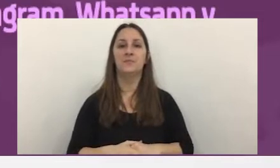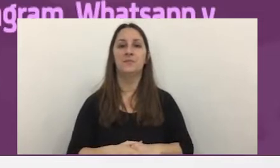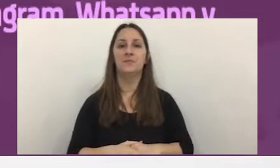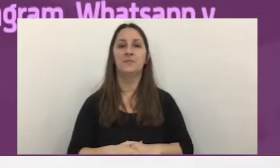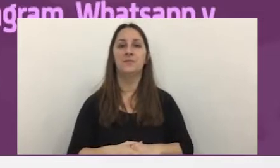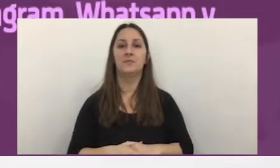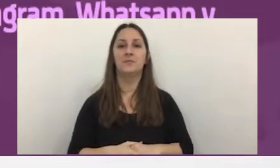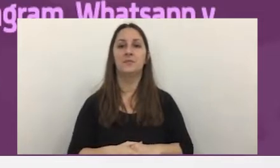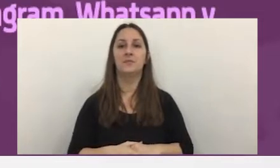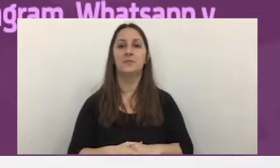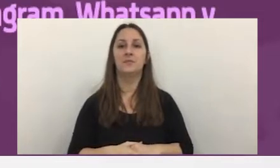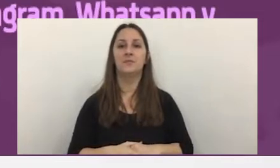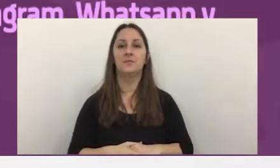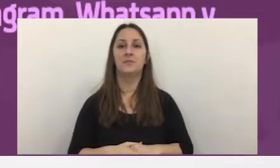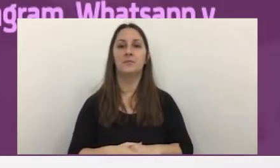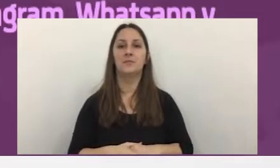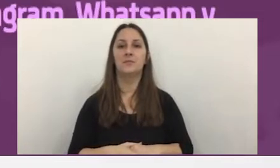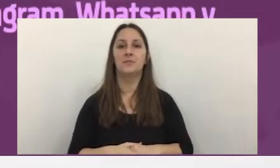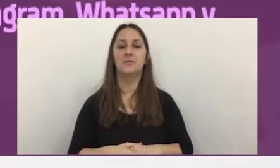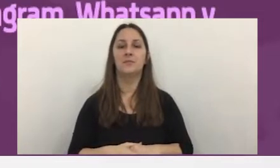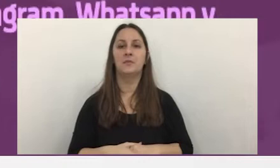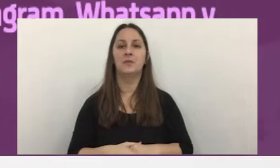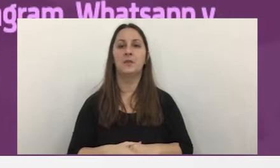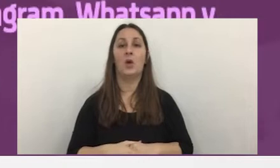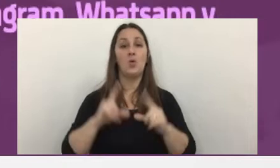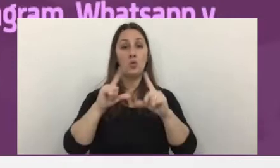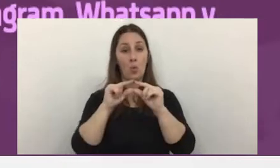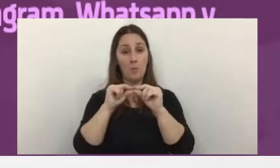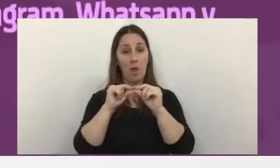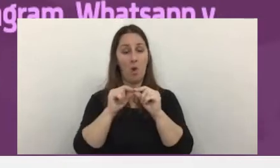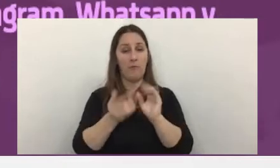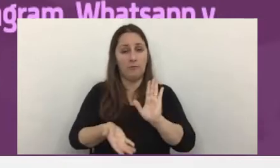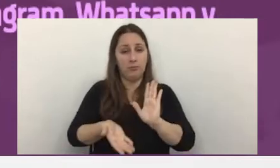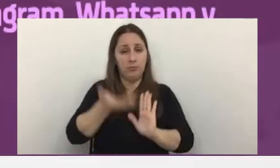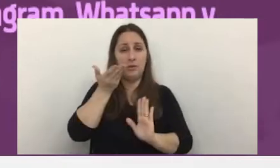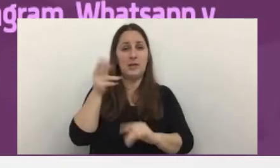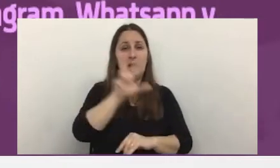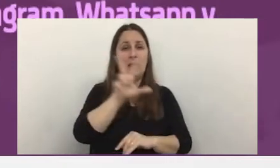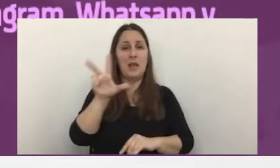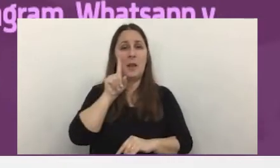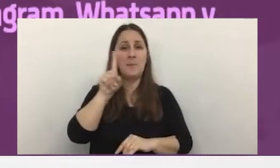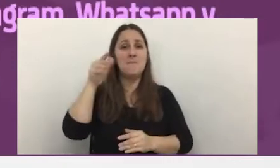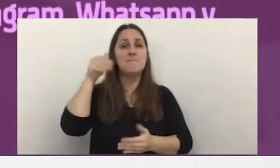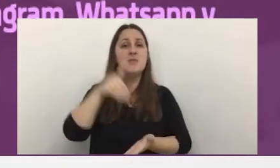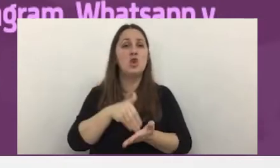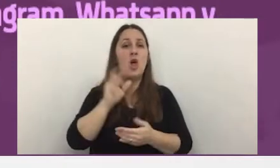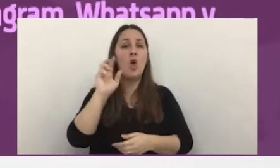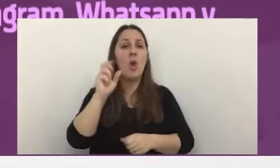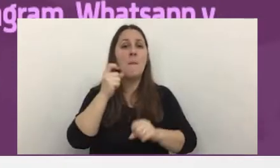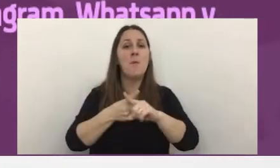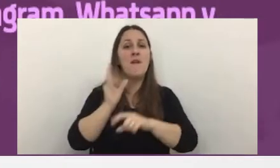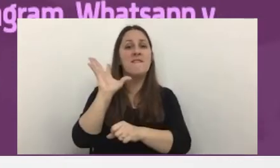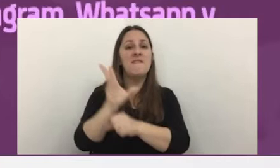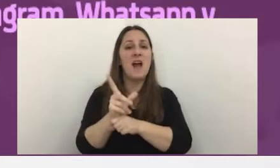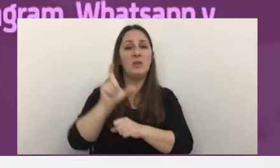un número que ascendió a 33.000 millones de dólares por fraude con